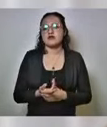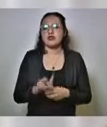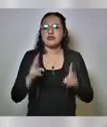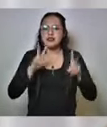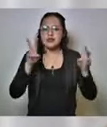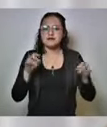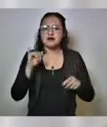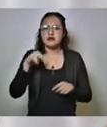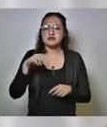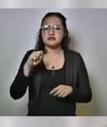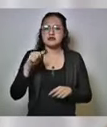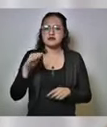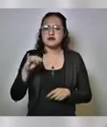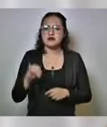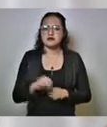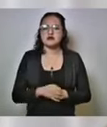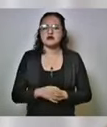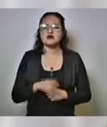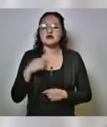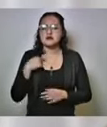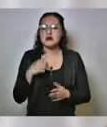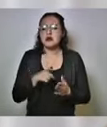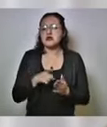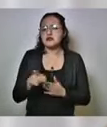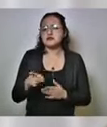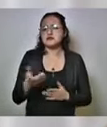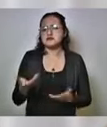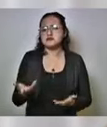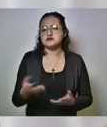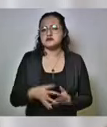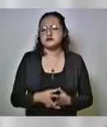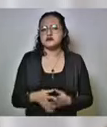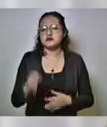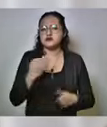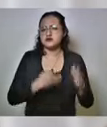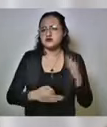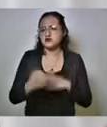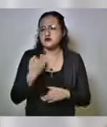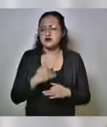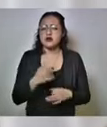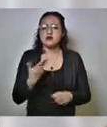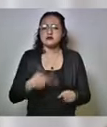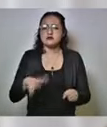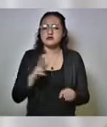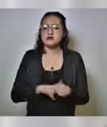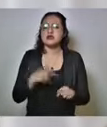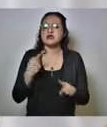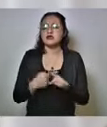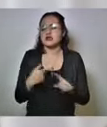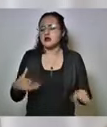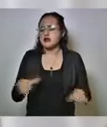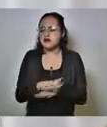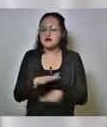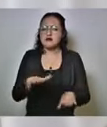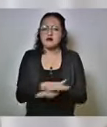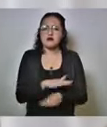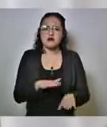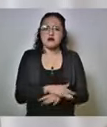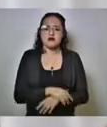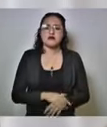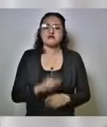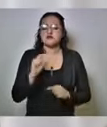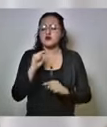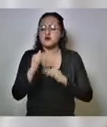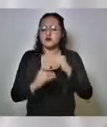temas de Insabi ahí decidimos todos los hospitales que vamos reconvirtiendo sus